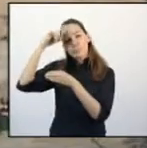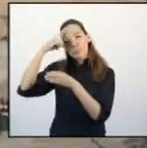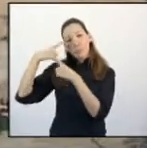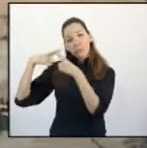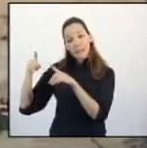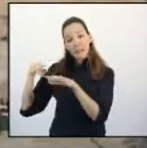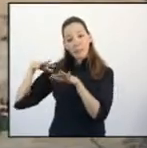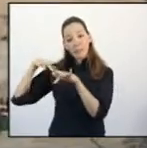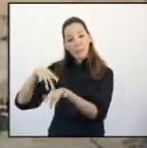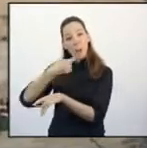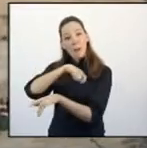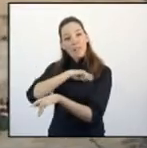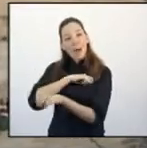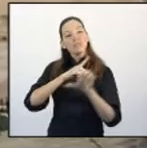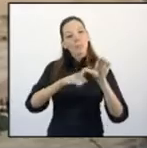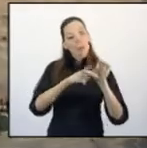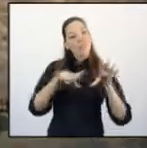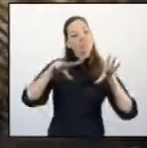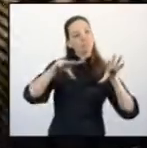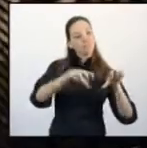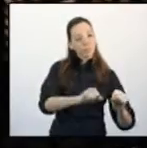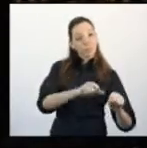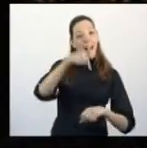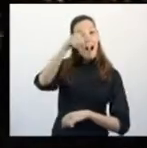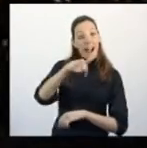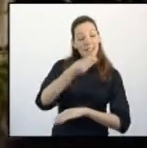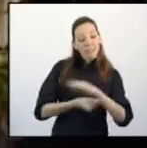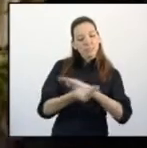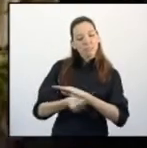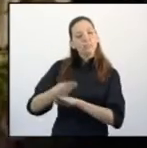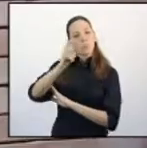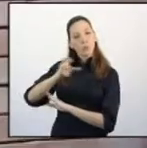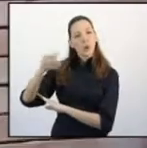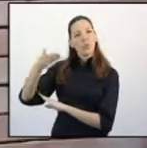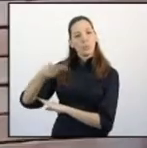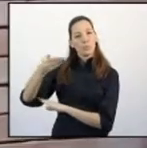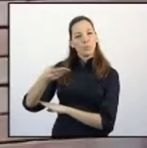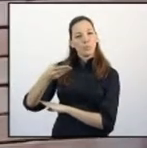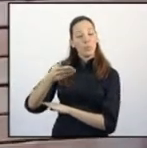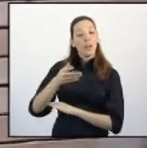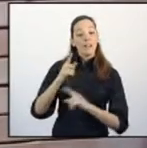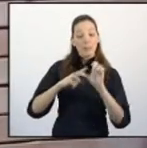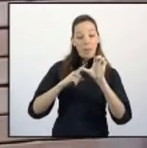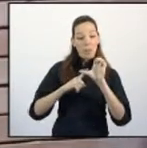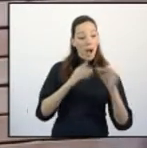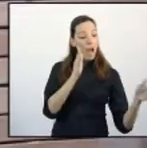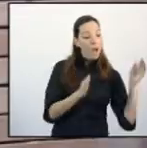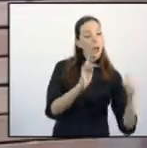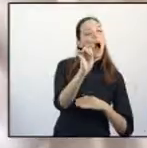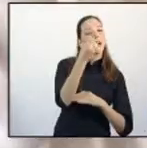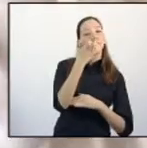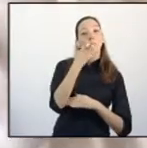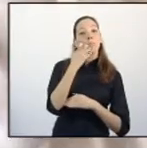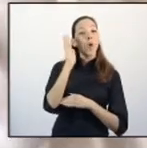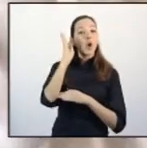y civilizaciones que llegaron a España. Cuna de grandes conquistadores, Extremadura tuvo momentos gloriosos en la era romana